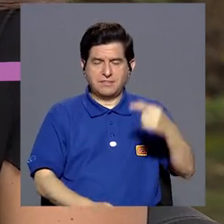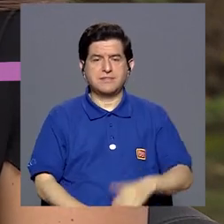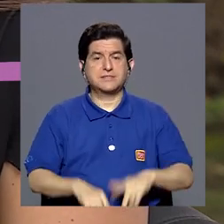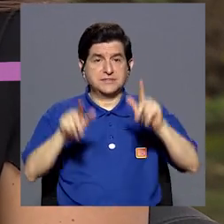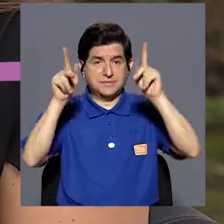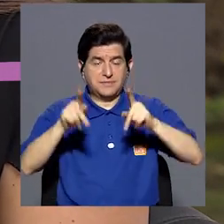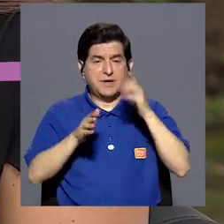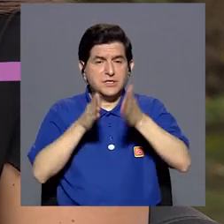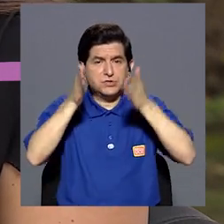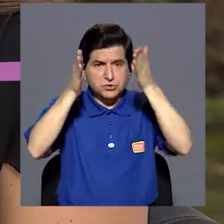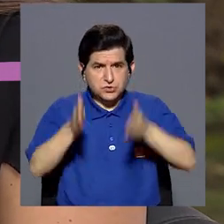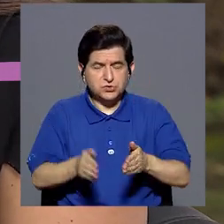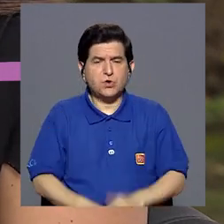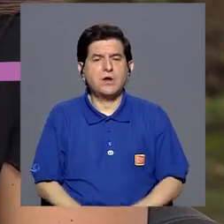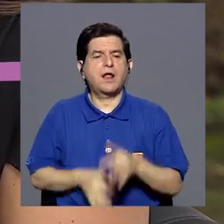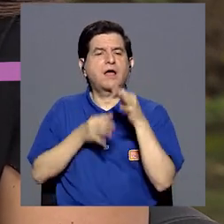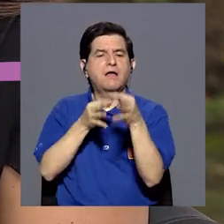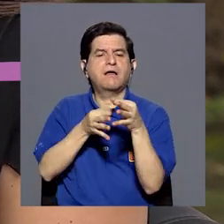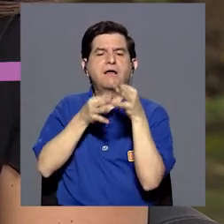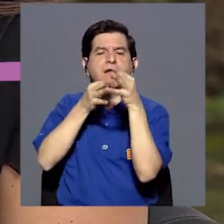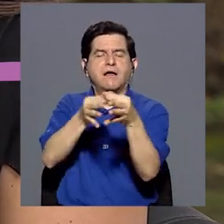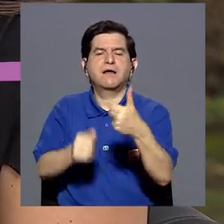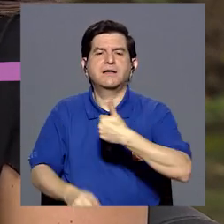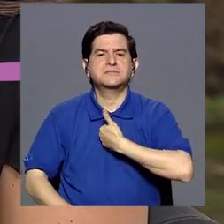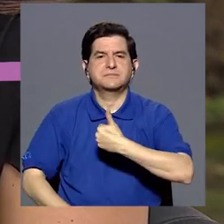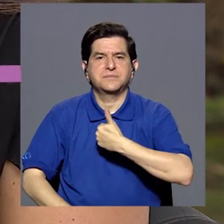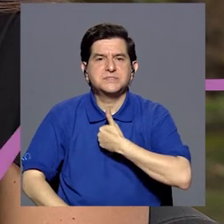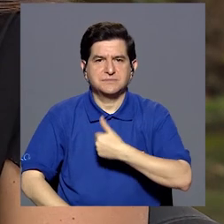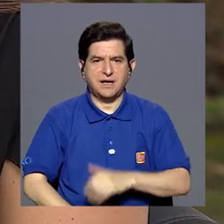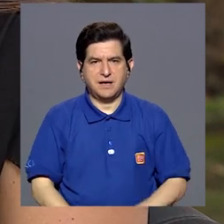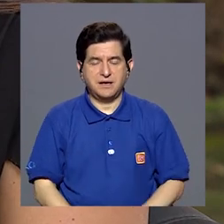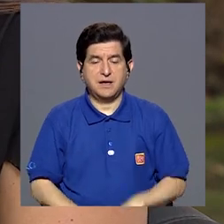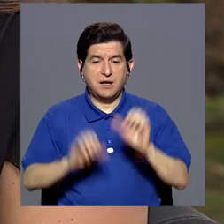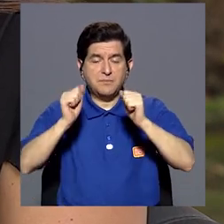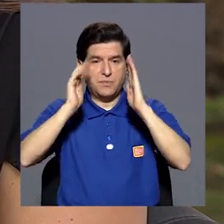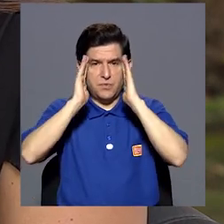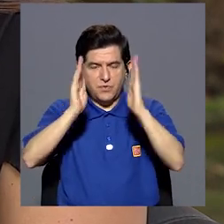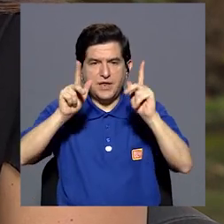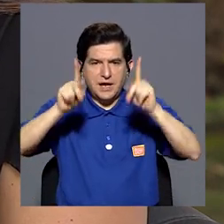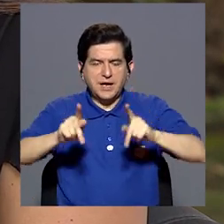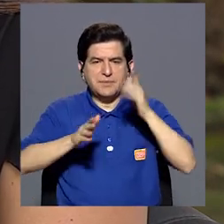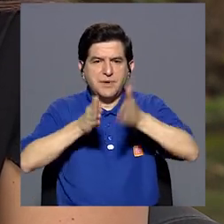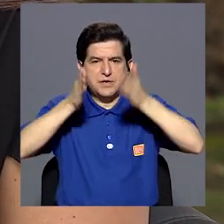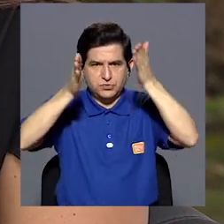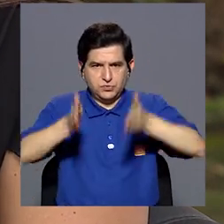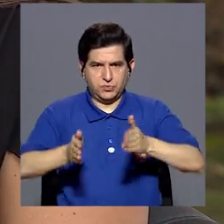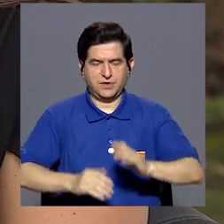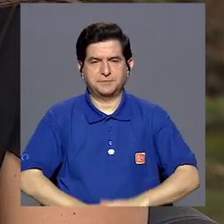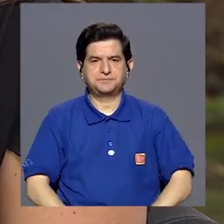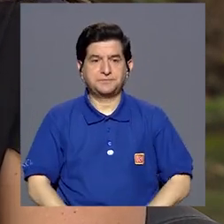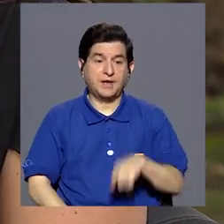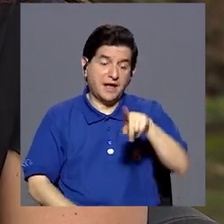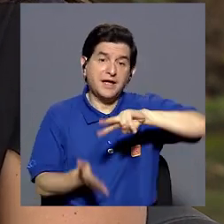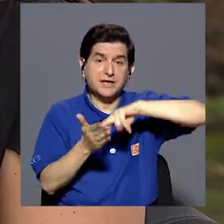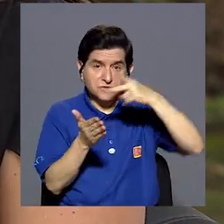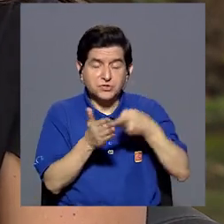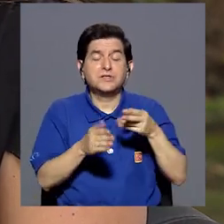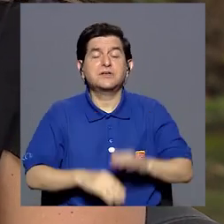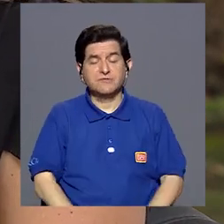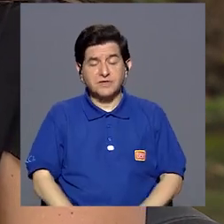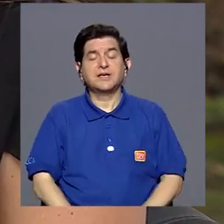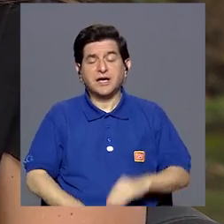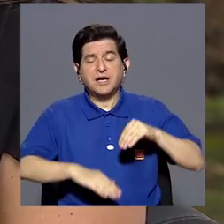muchas veces la persona cuidadora se posterga a sí misma para atender a la persona que cuida. Y eso trae